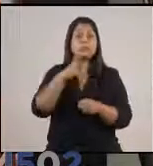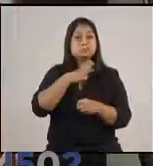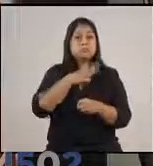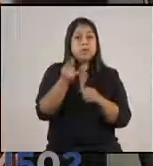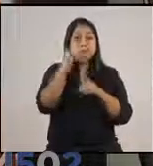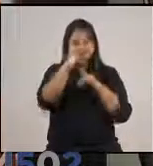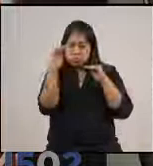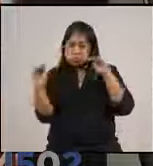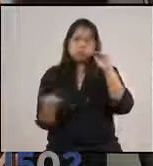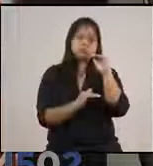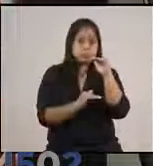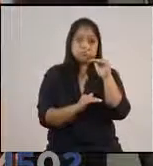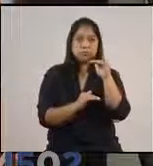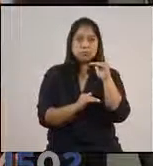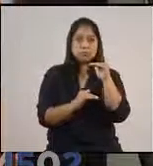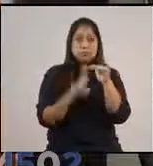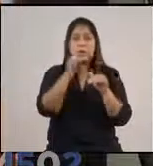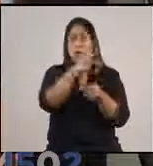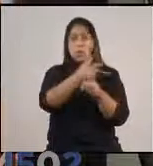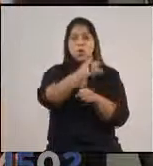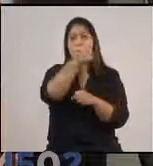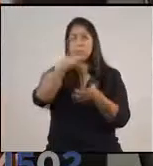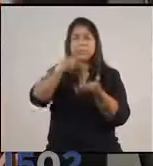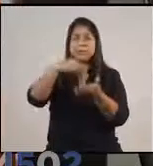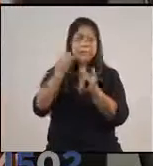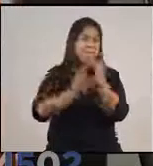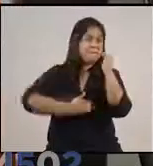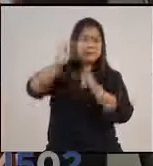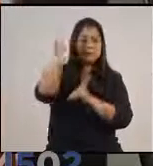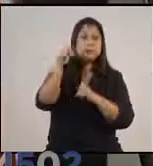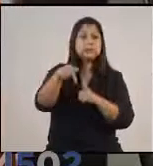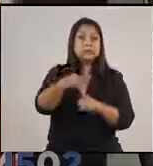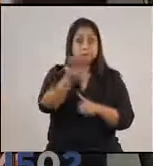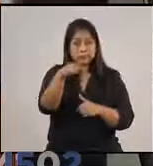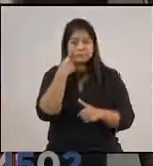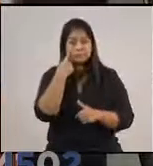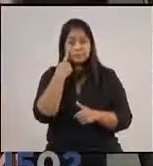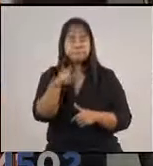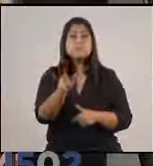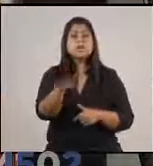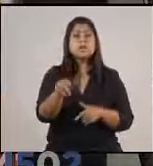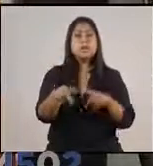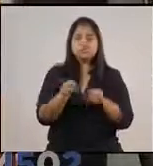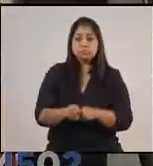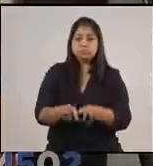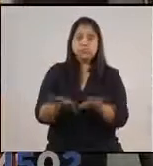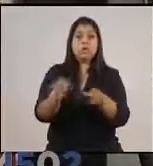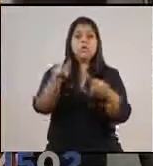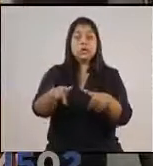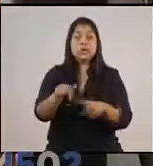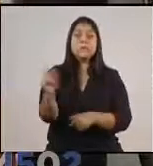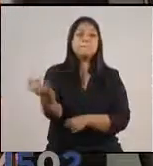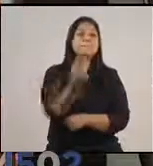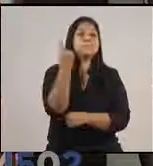por debajo de la media del mundo. Mire, en una pandemia como esta, quien debe estar en primera línea de batalla